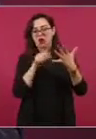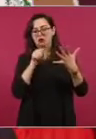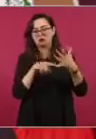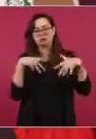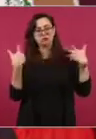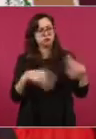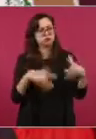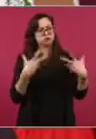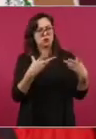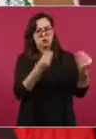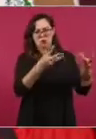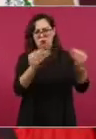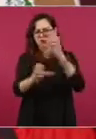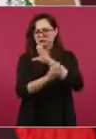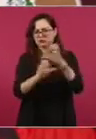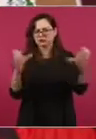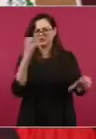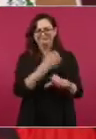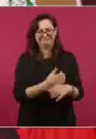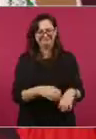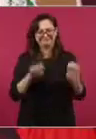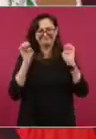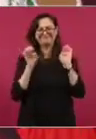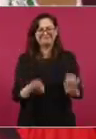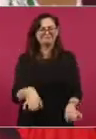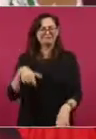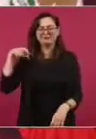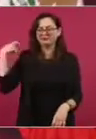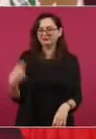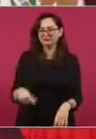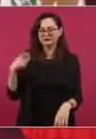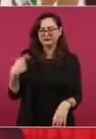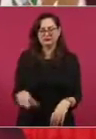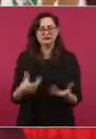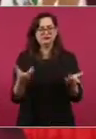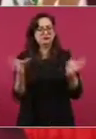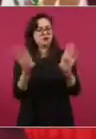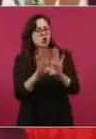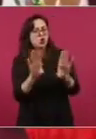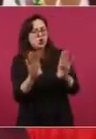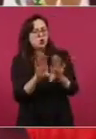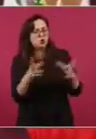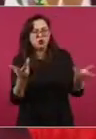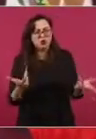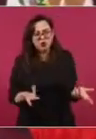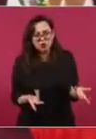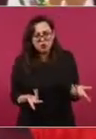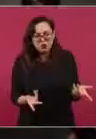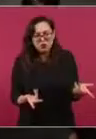Y luego, ¿el por qué